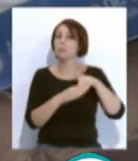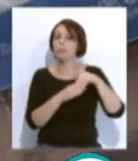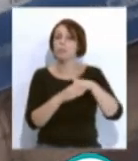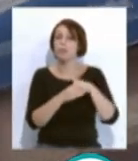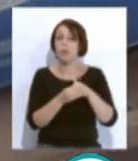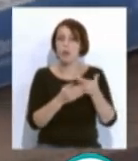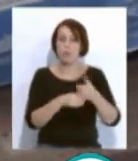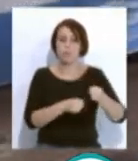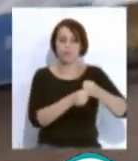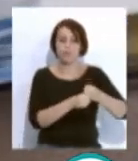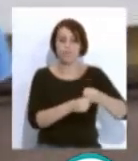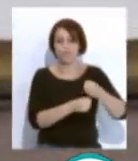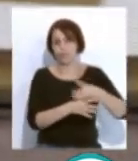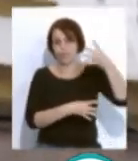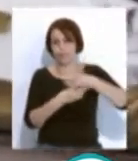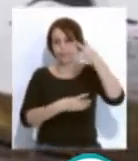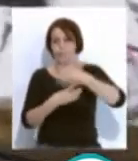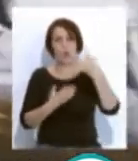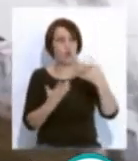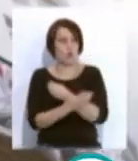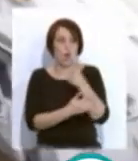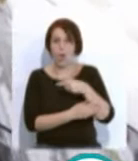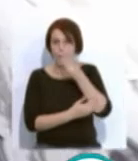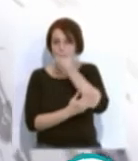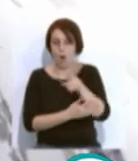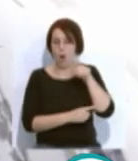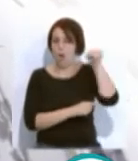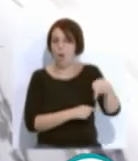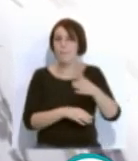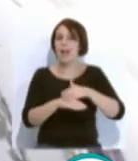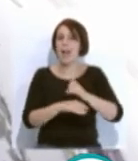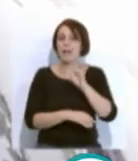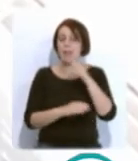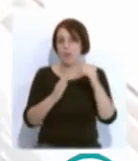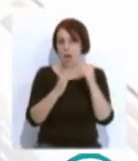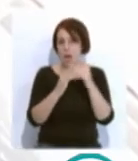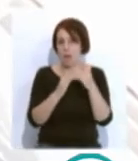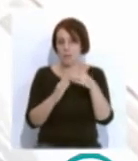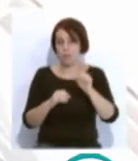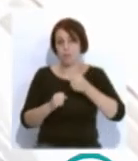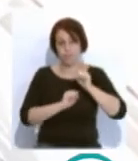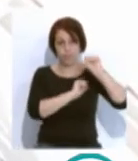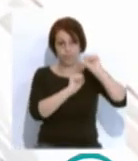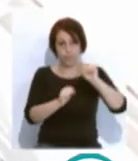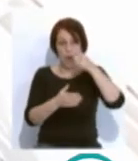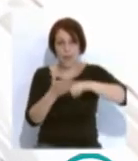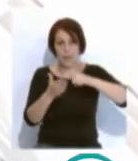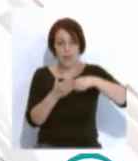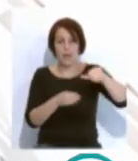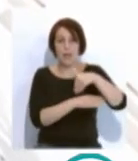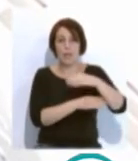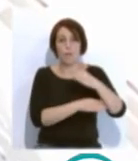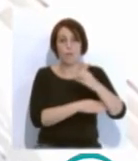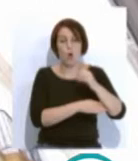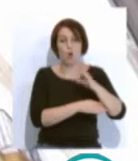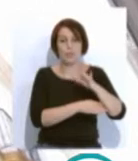todas las promociones presentadas en Andalucía con el proyecto para 15 viviendas protegidas en régimen de alquiler en la calle Botica para